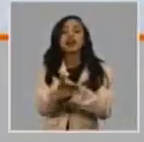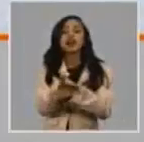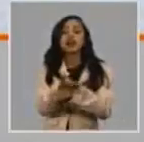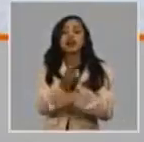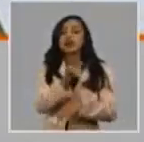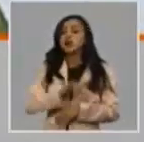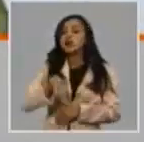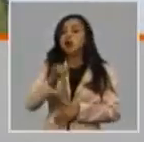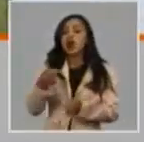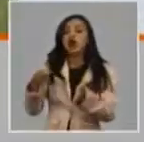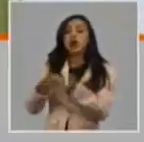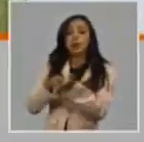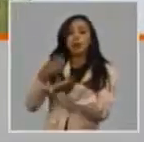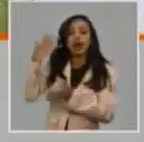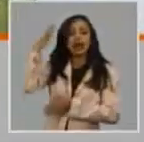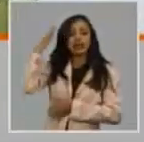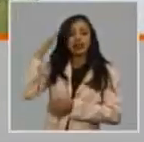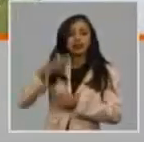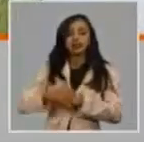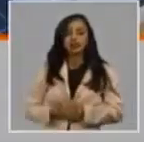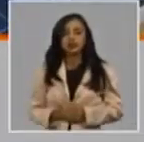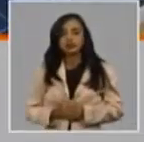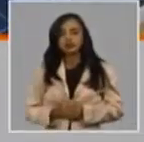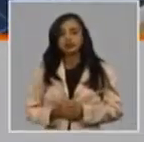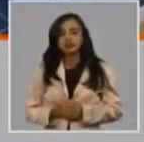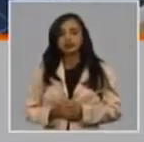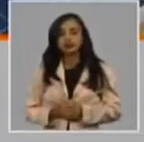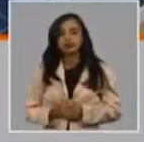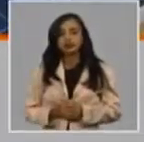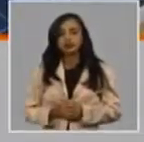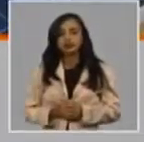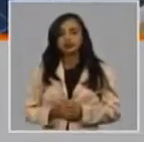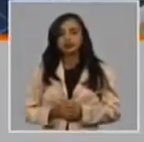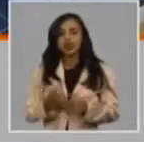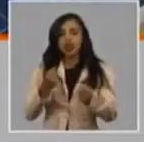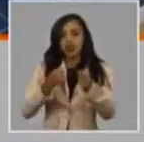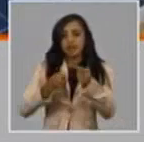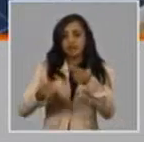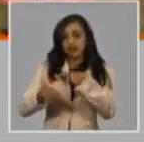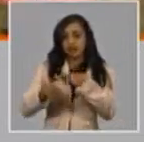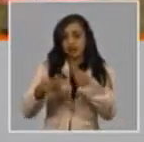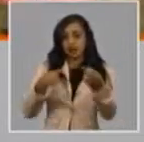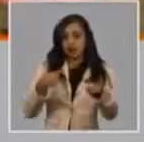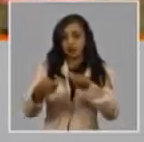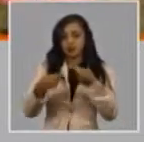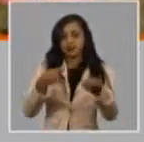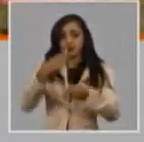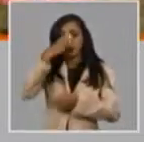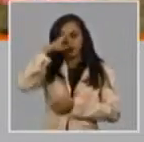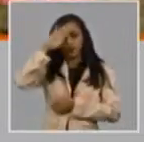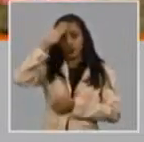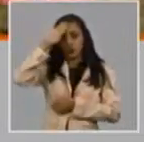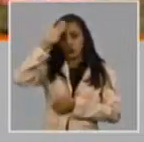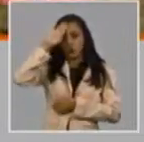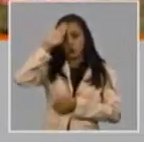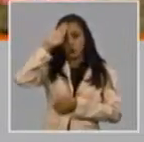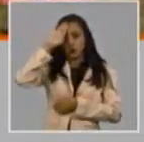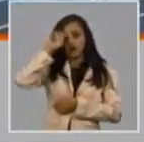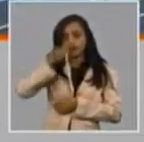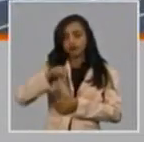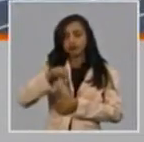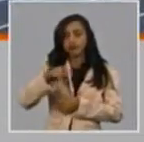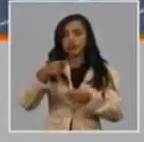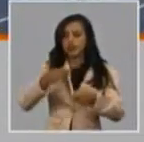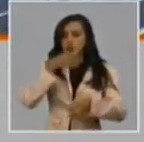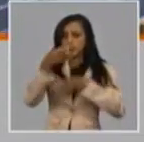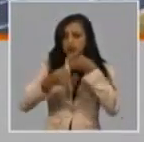En el caso de la venta y la comercialización en el territorio nacional, debo empezar diciendo, antes de